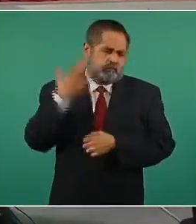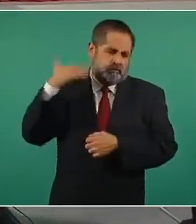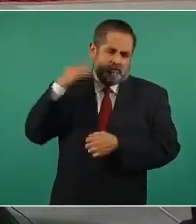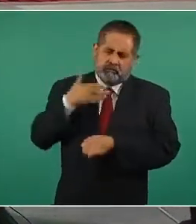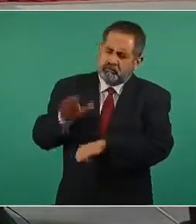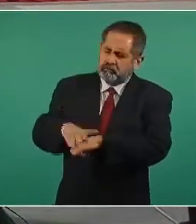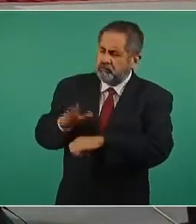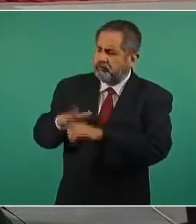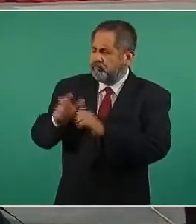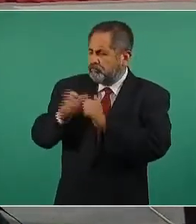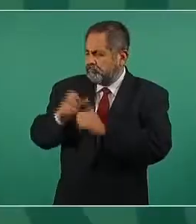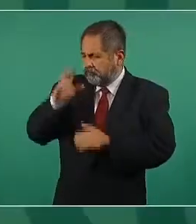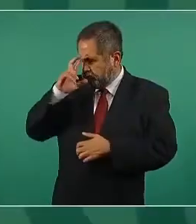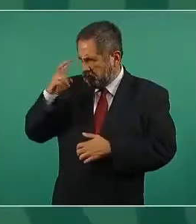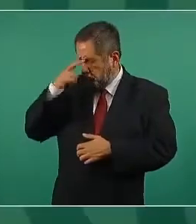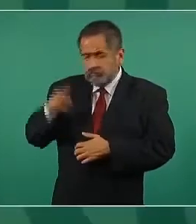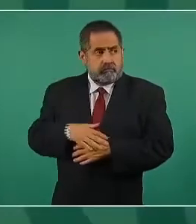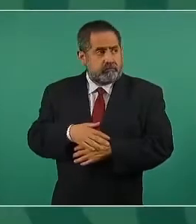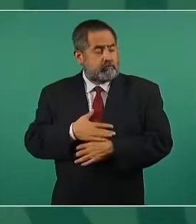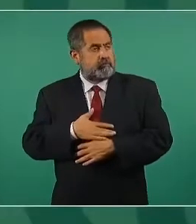Qué bien. Me dio mucho gusto